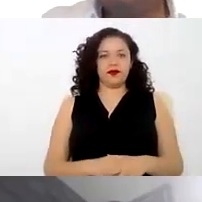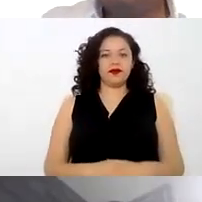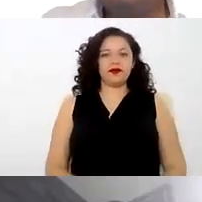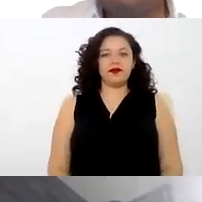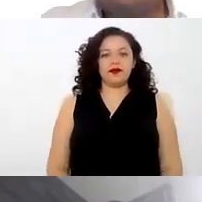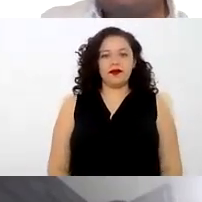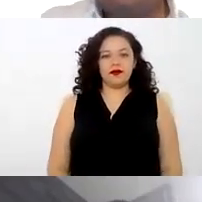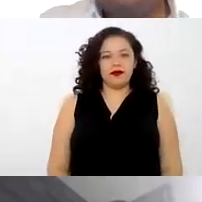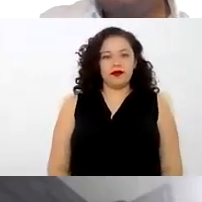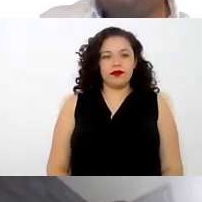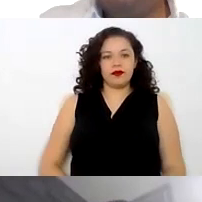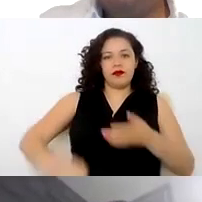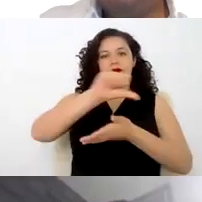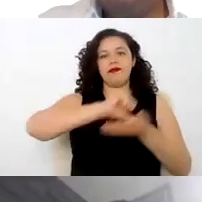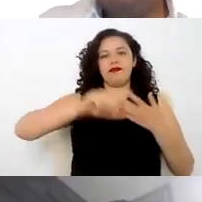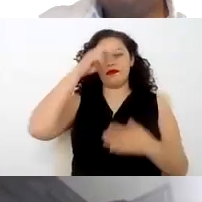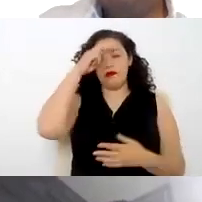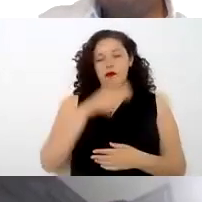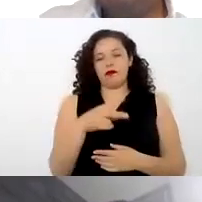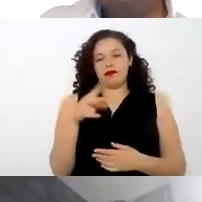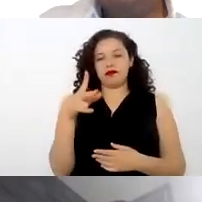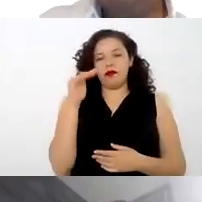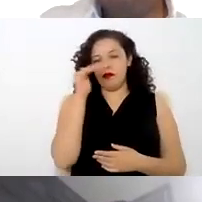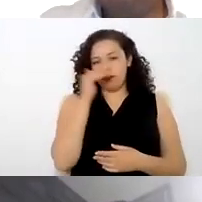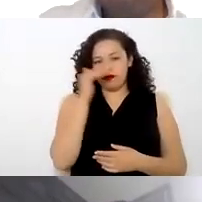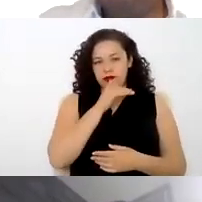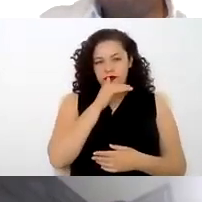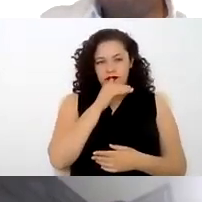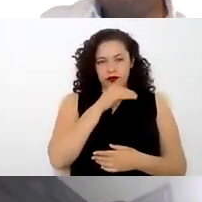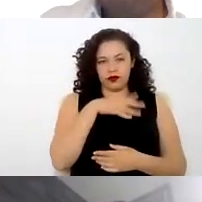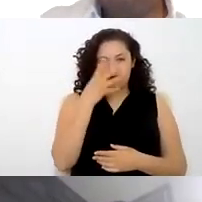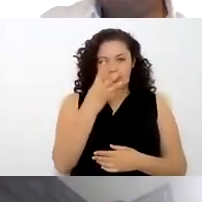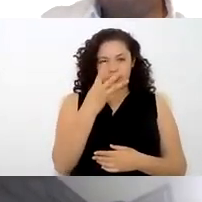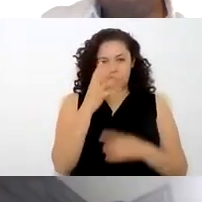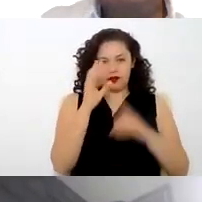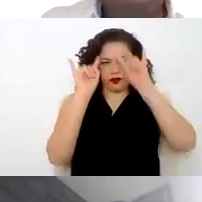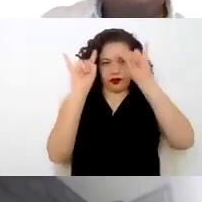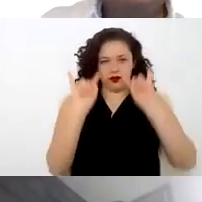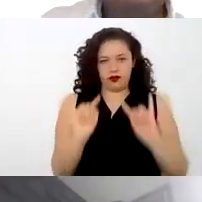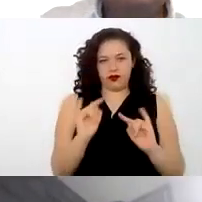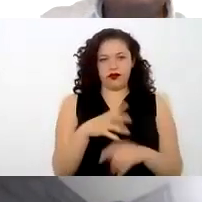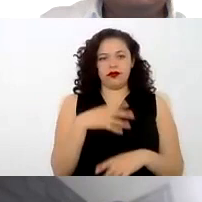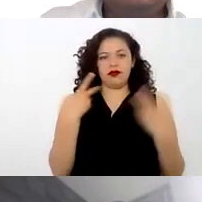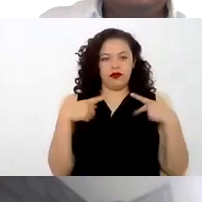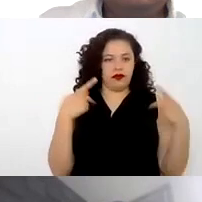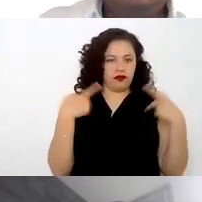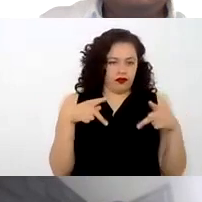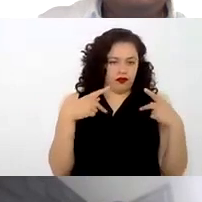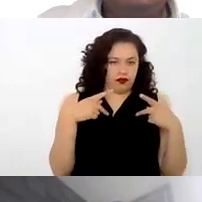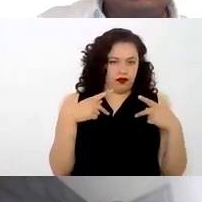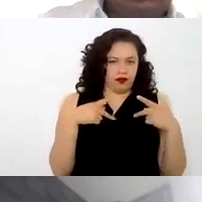En Centro Mexicano Pro Bono tenemos cuatro ejes de acción que son las personas físicas, los